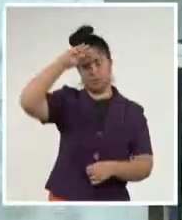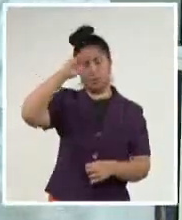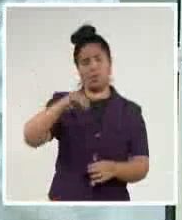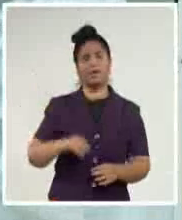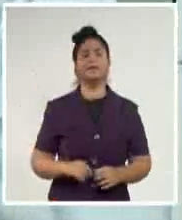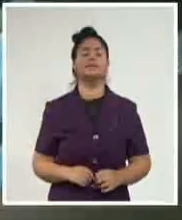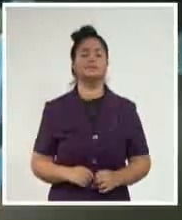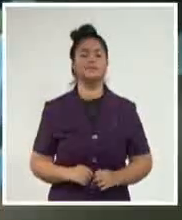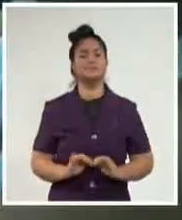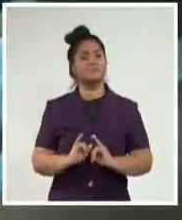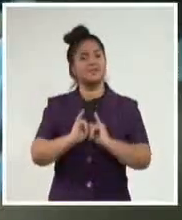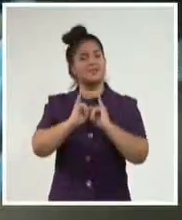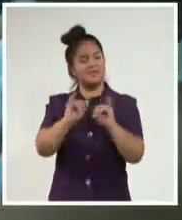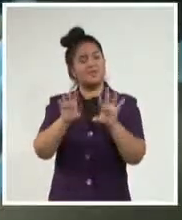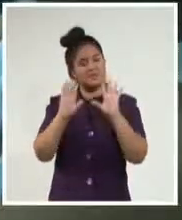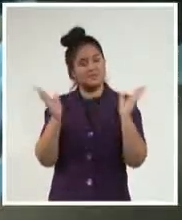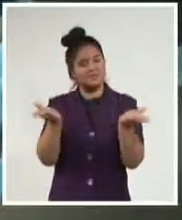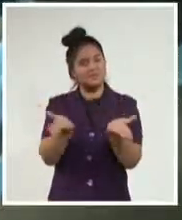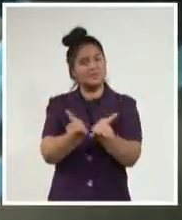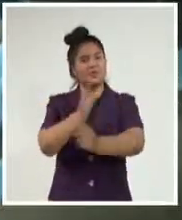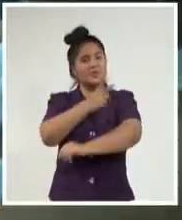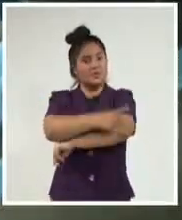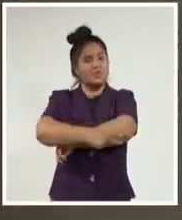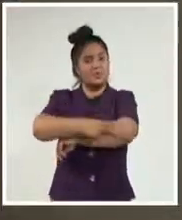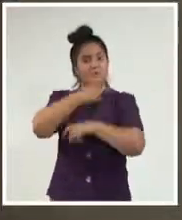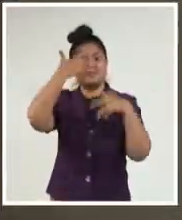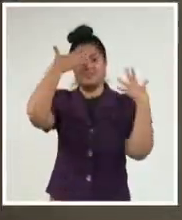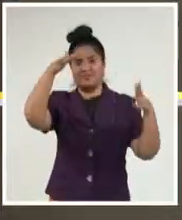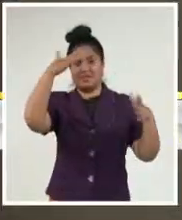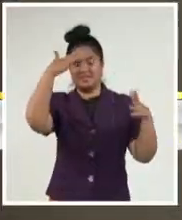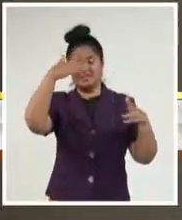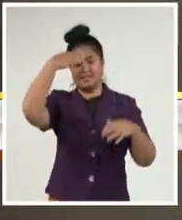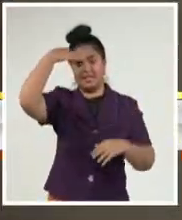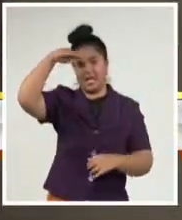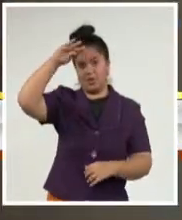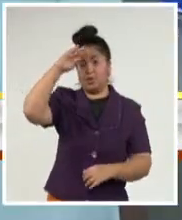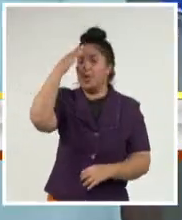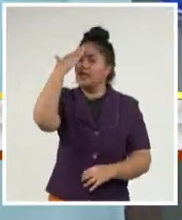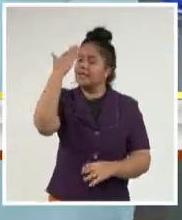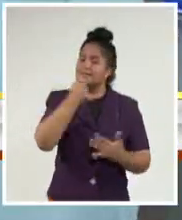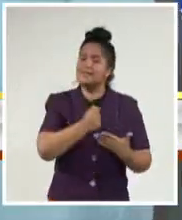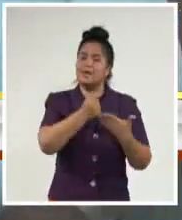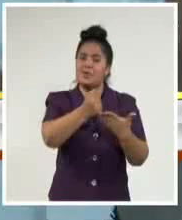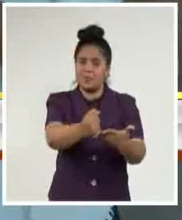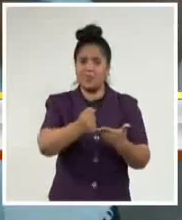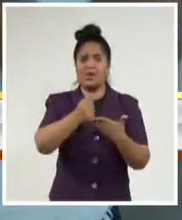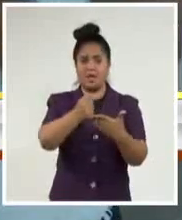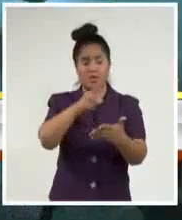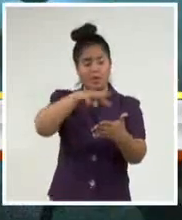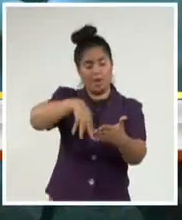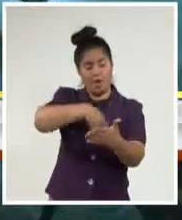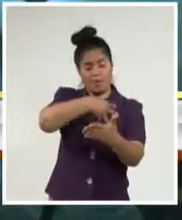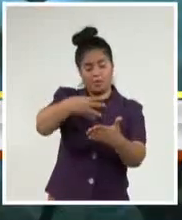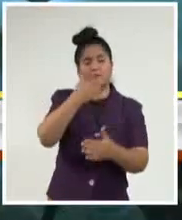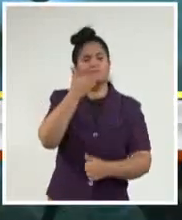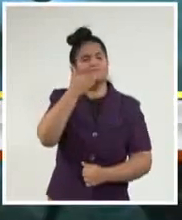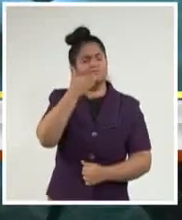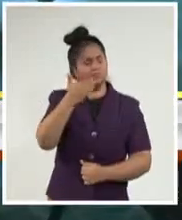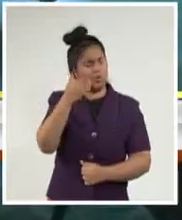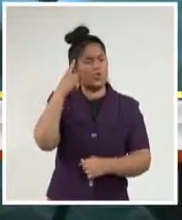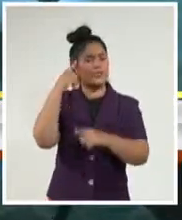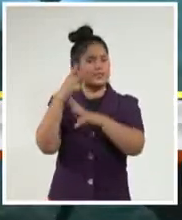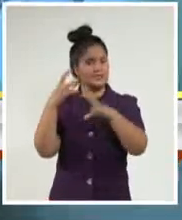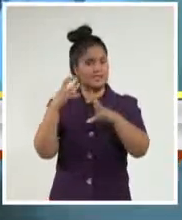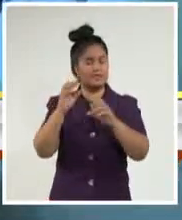su orgullo por tal ubicación, pues resalta la labor desde el inicio de la epidemia en el diseño de una estrategia científica y basada en